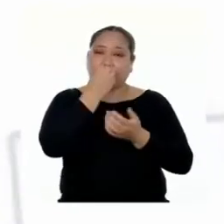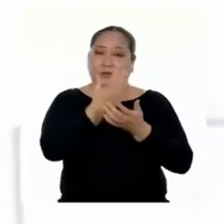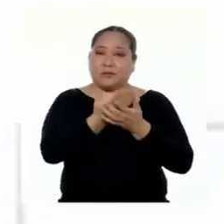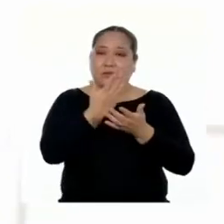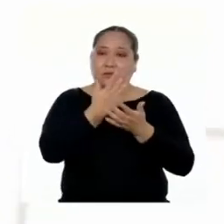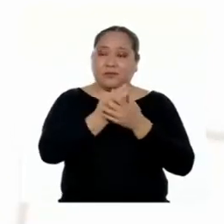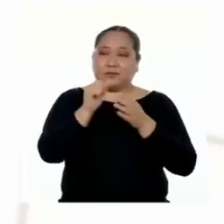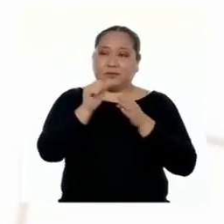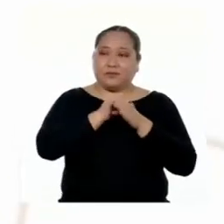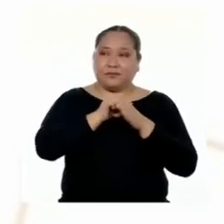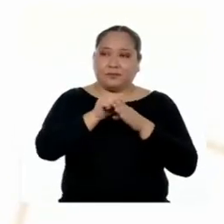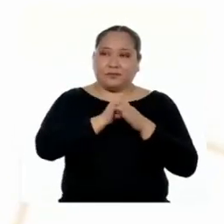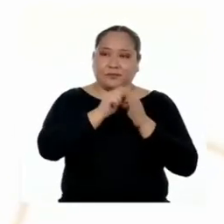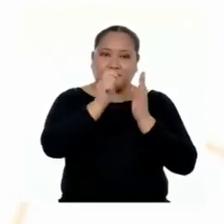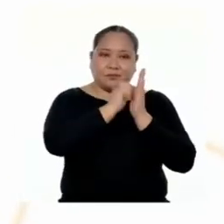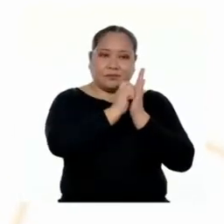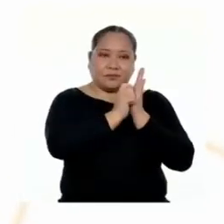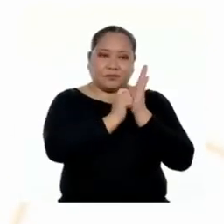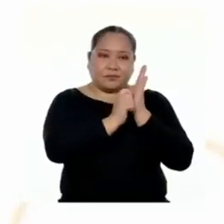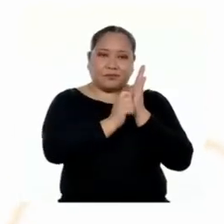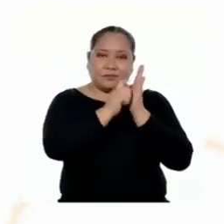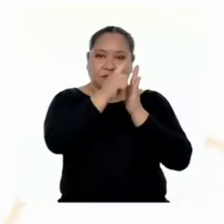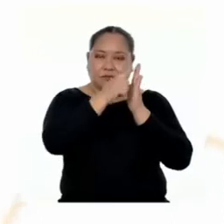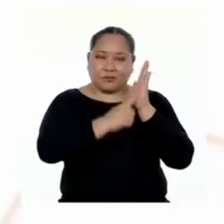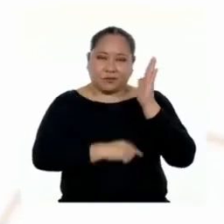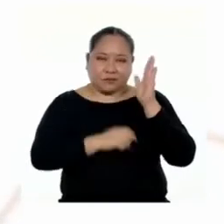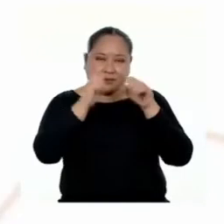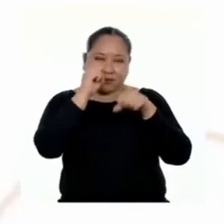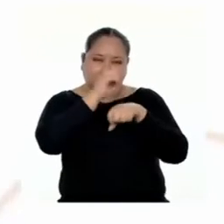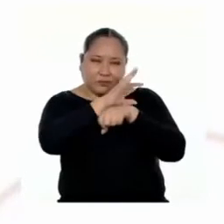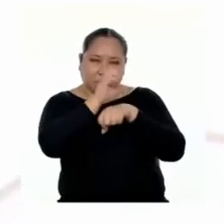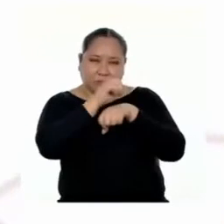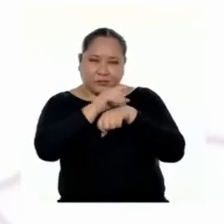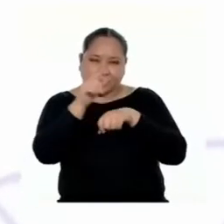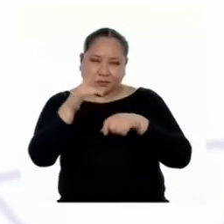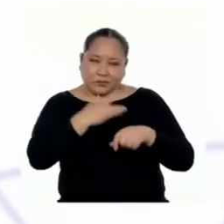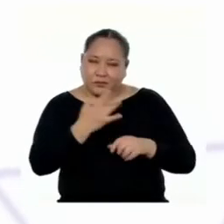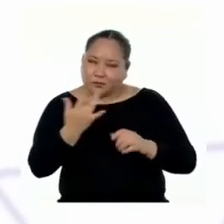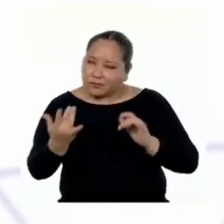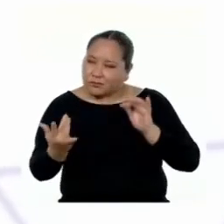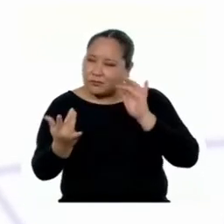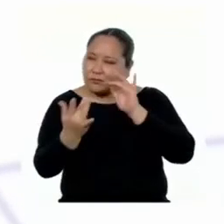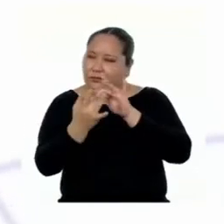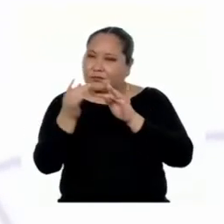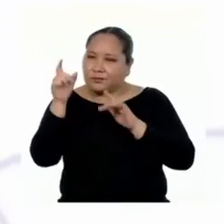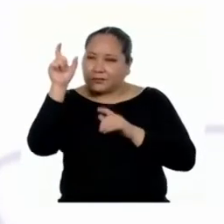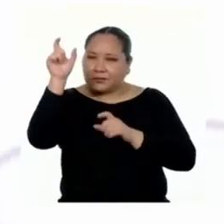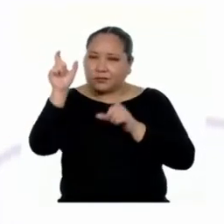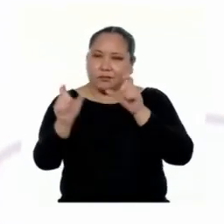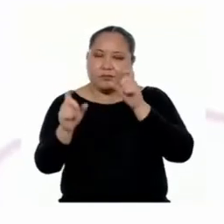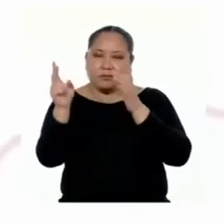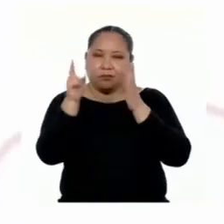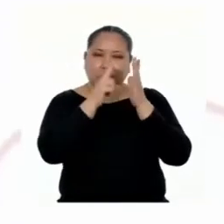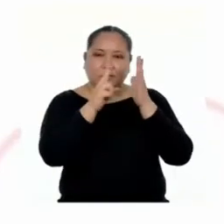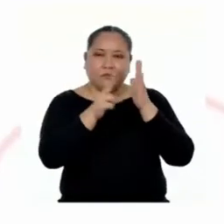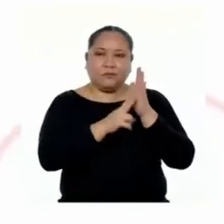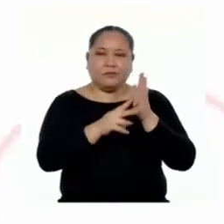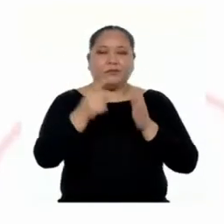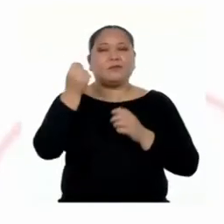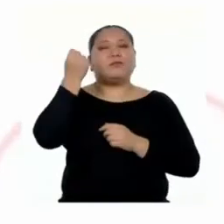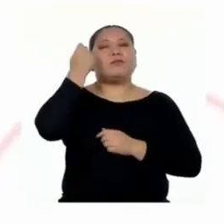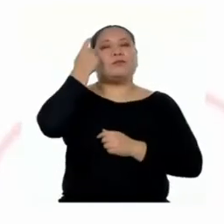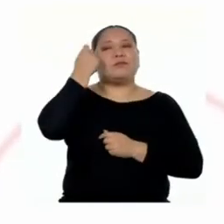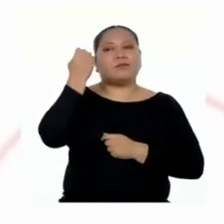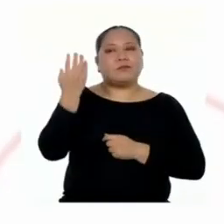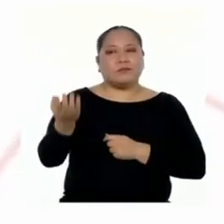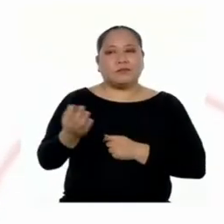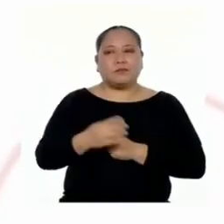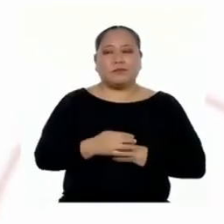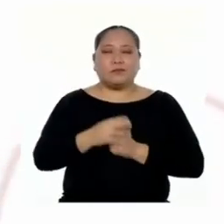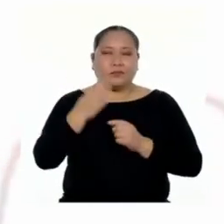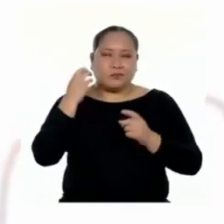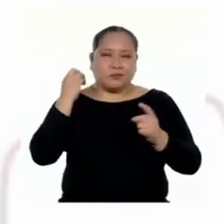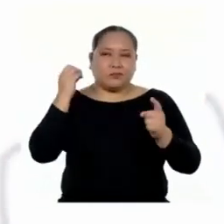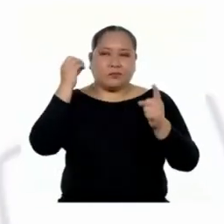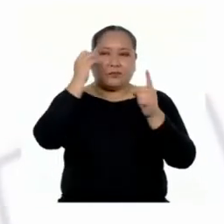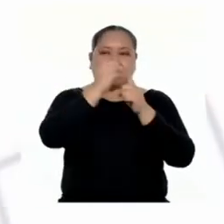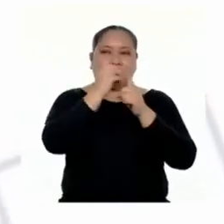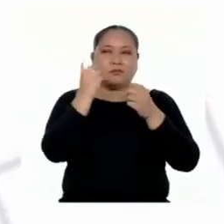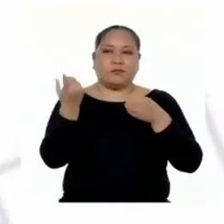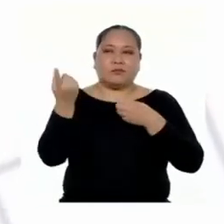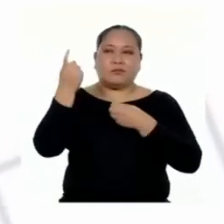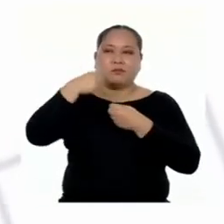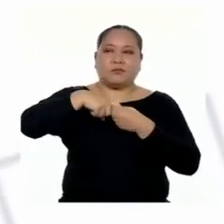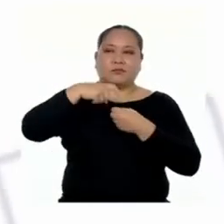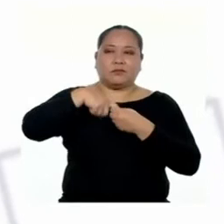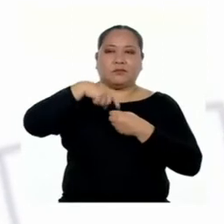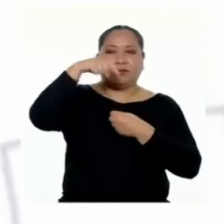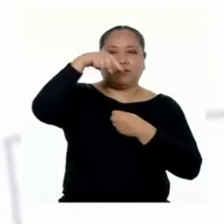prácticas. Escribimos estas recomendaciones para lograr impactar en el público y generar conciencia con el fin de que